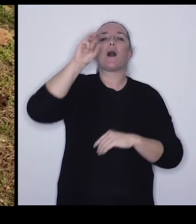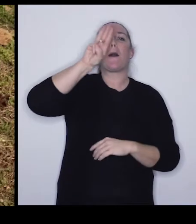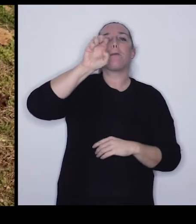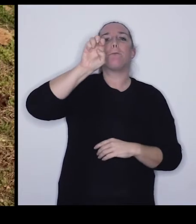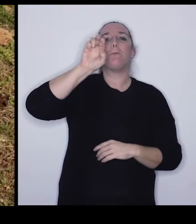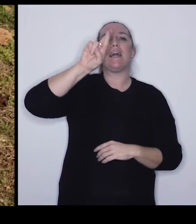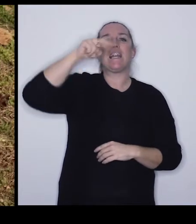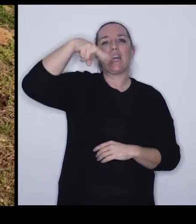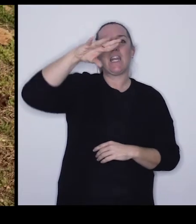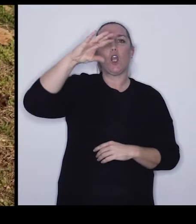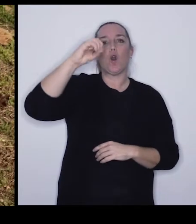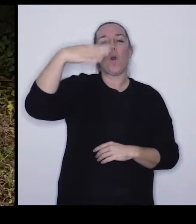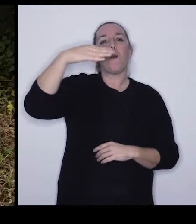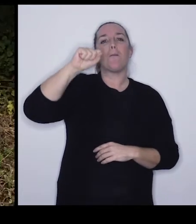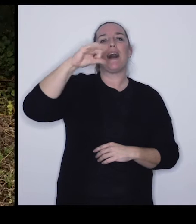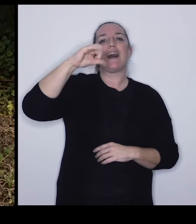provincia del norte de Sevilla.